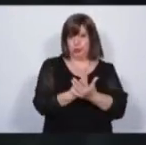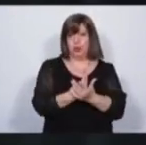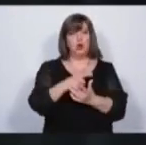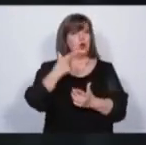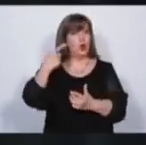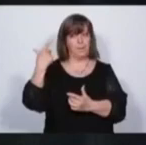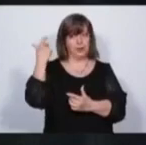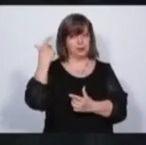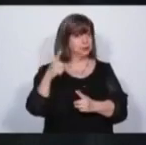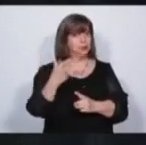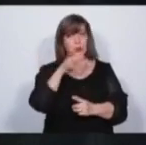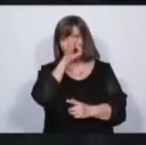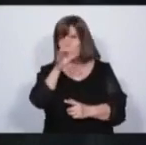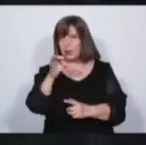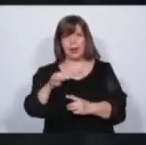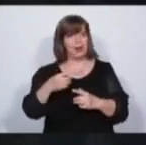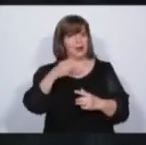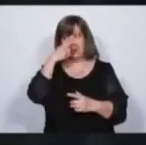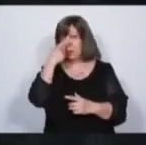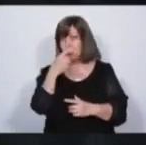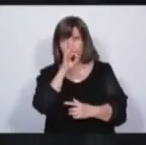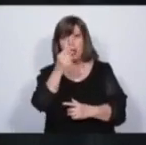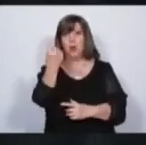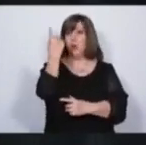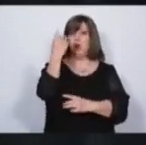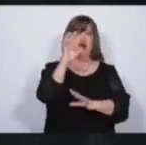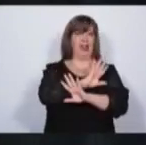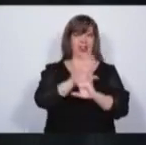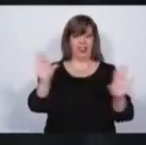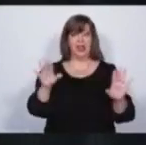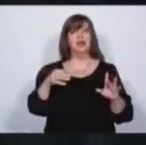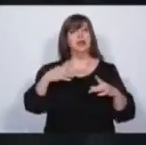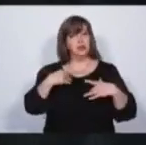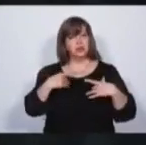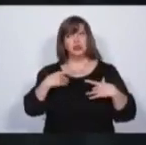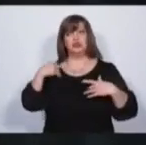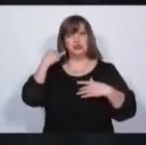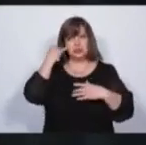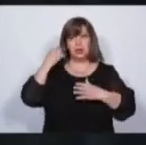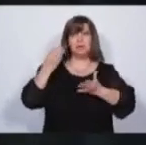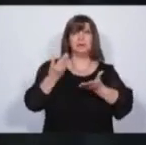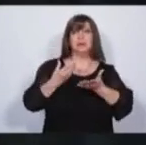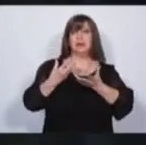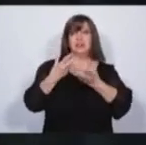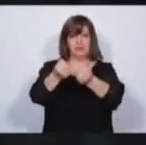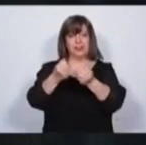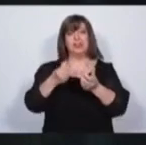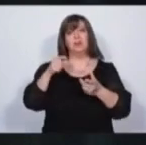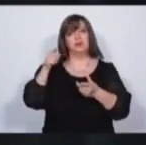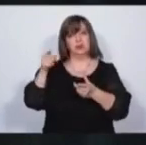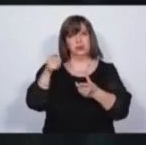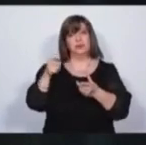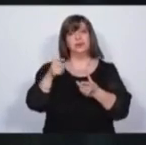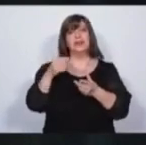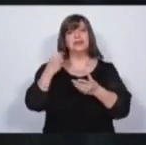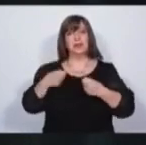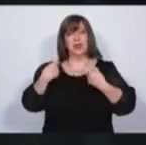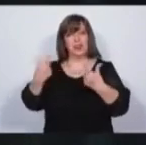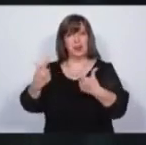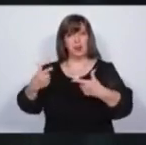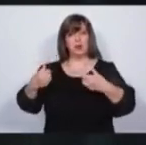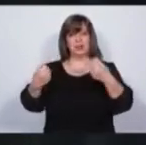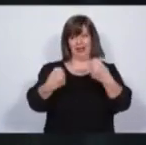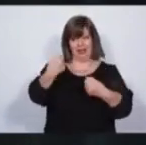fácil porque los defendimos en muchos procesos. Y además los equipamos.